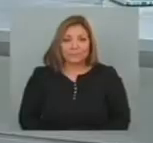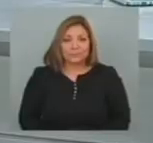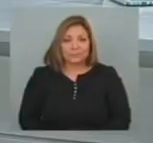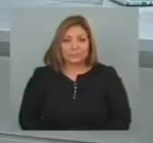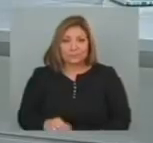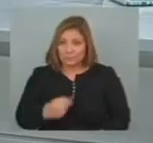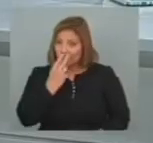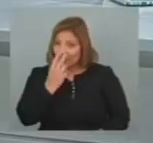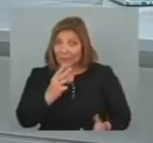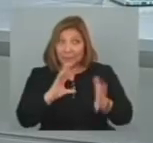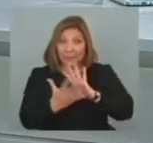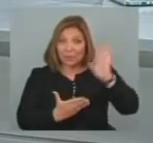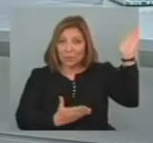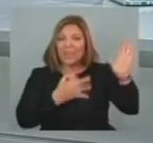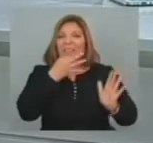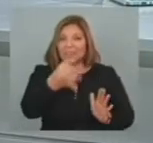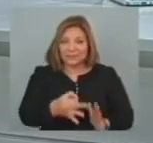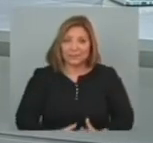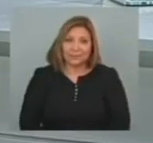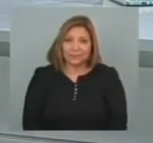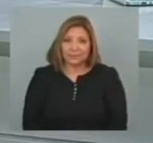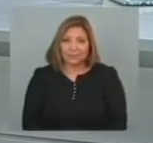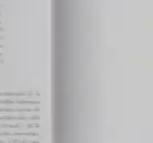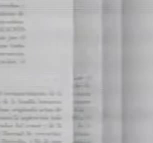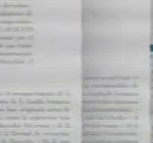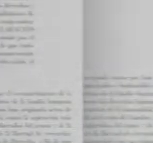Vemos ahora El pronóstico Del tiempo De nubes Cisneros